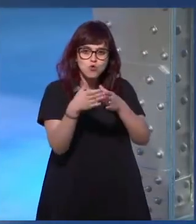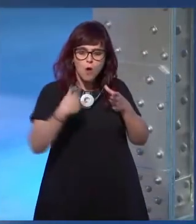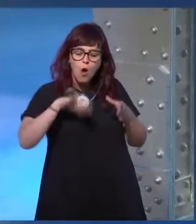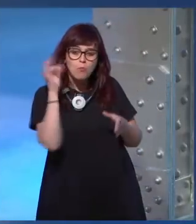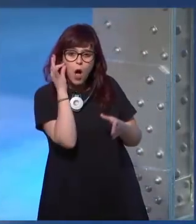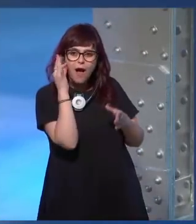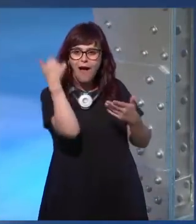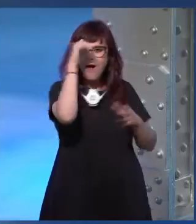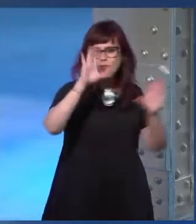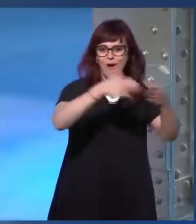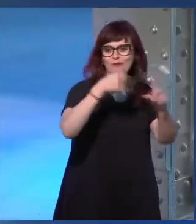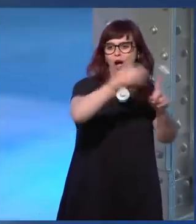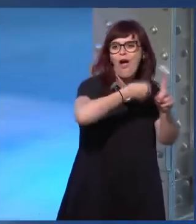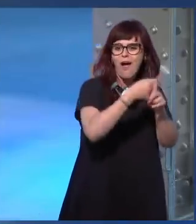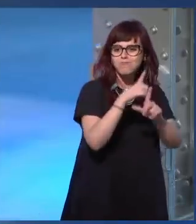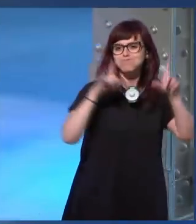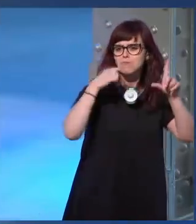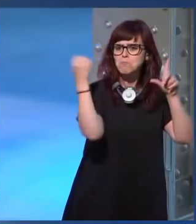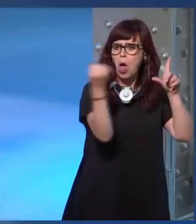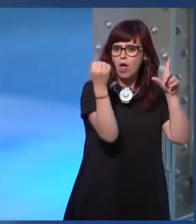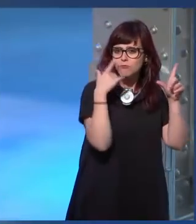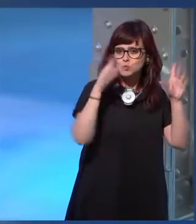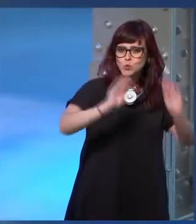barra libre para acosar para hacer lo que quisieran